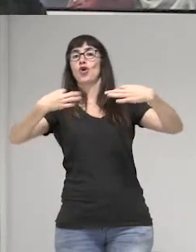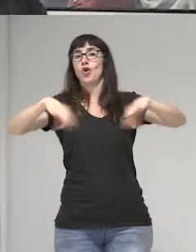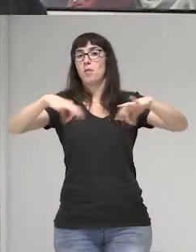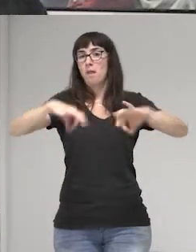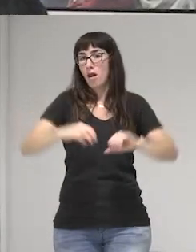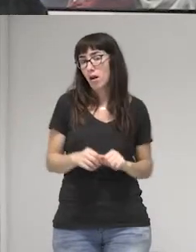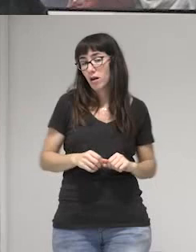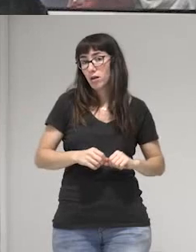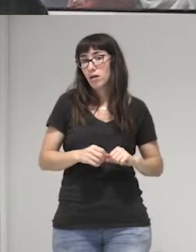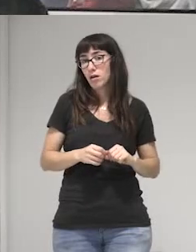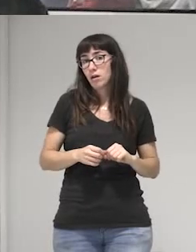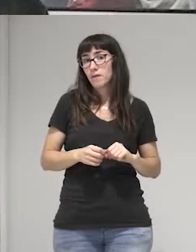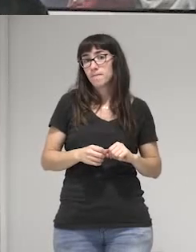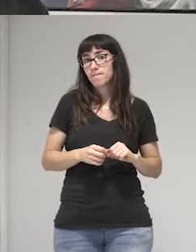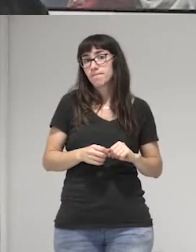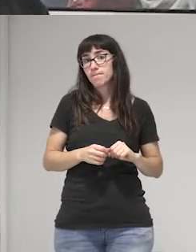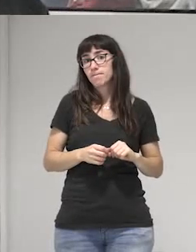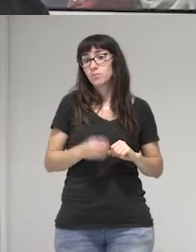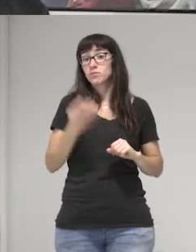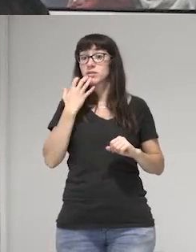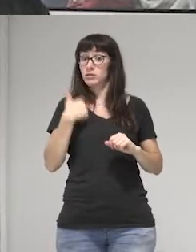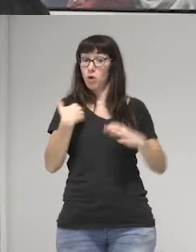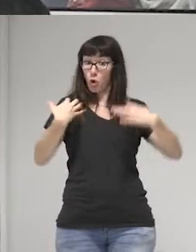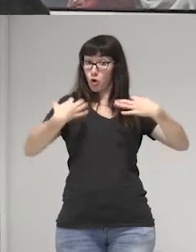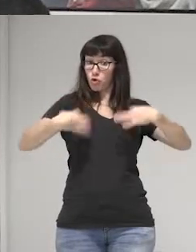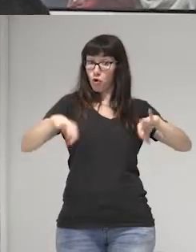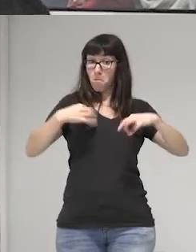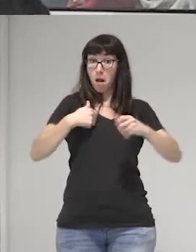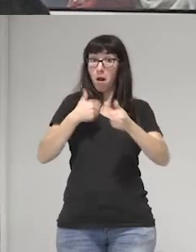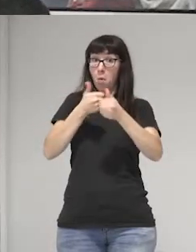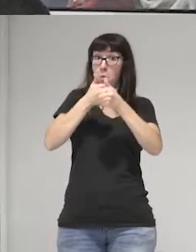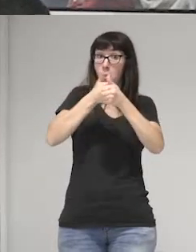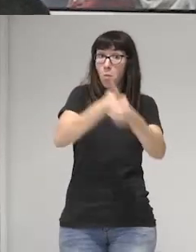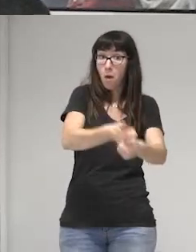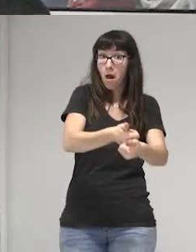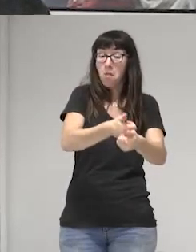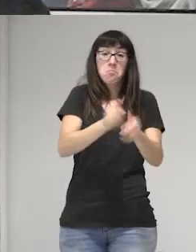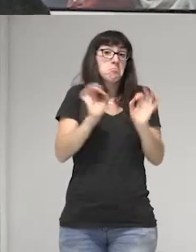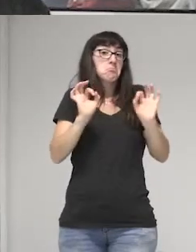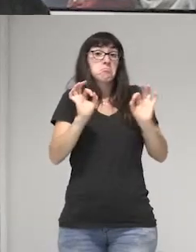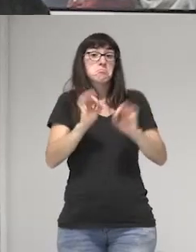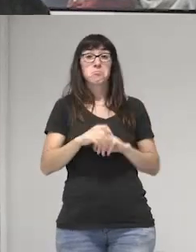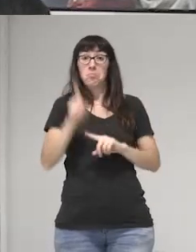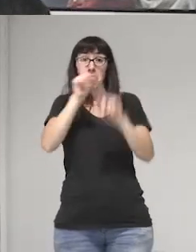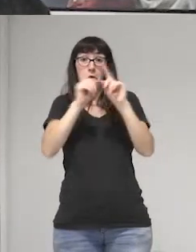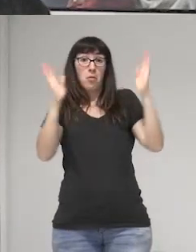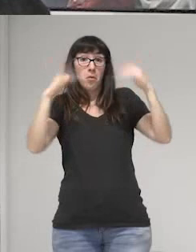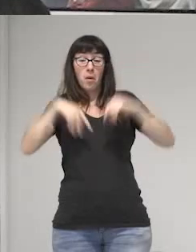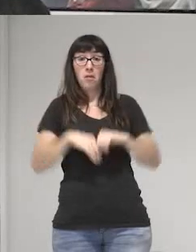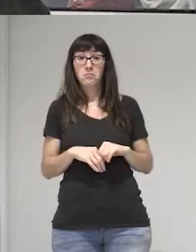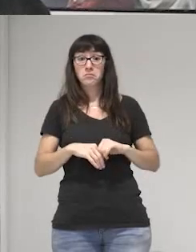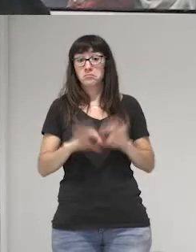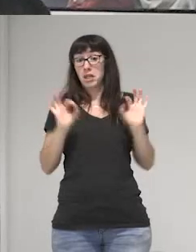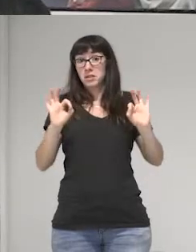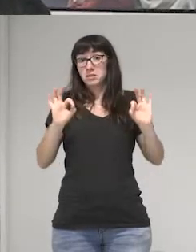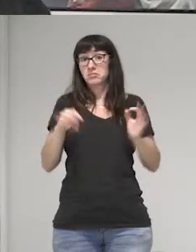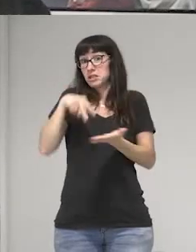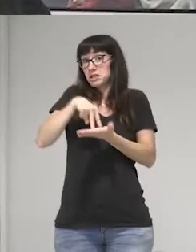Y que entonces, cuando estamos en lo normal, pues ni siquiera lo discutimos. Simplemente estamos.